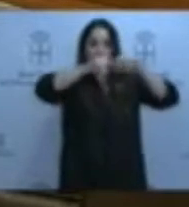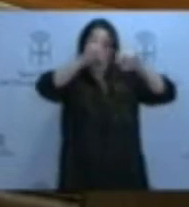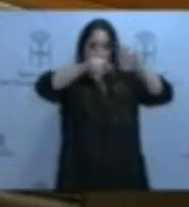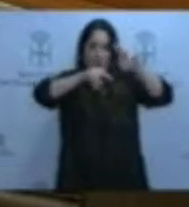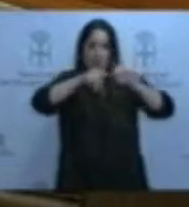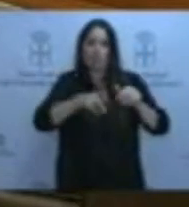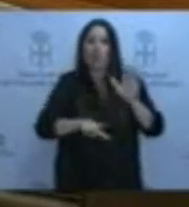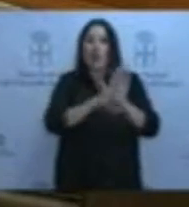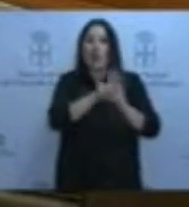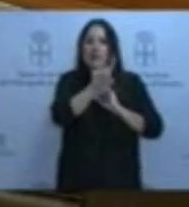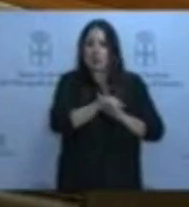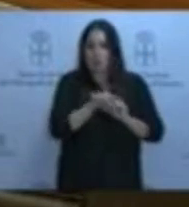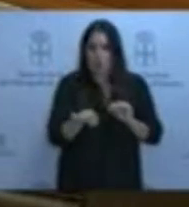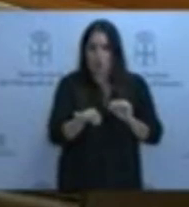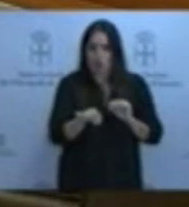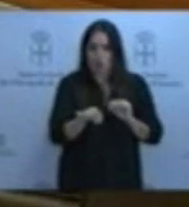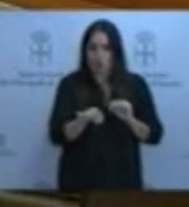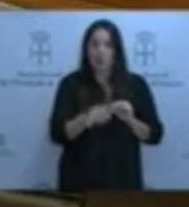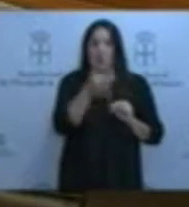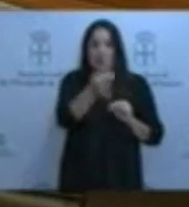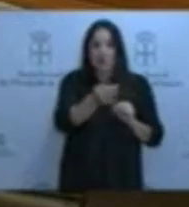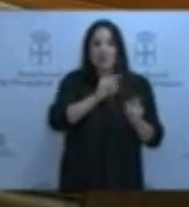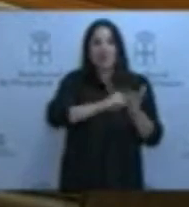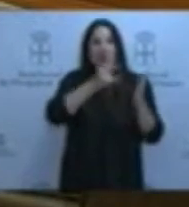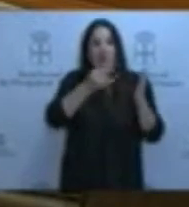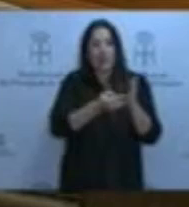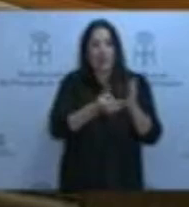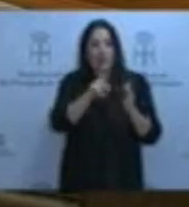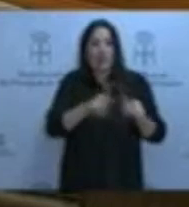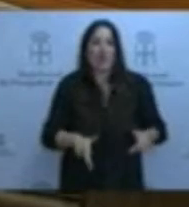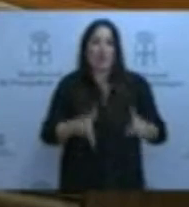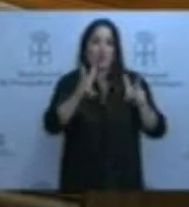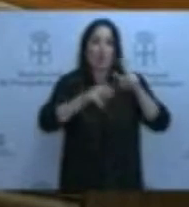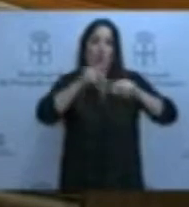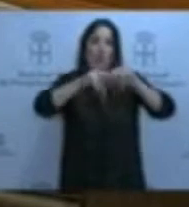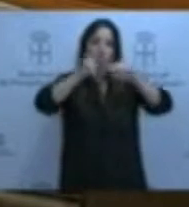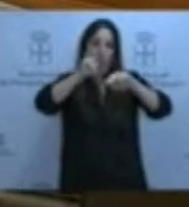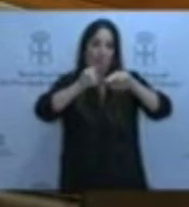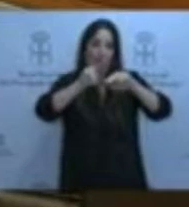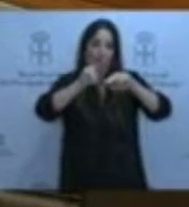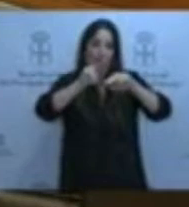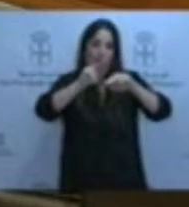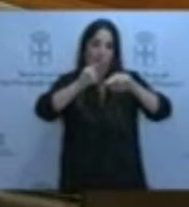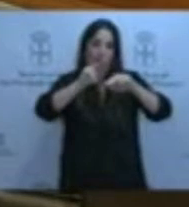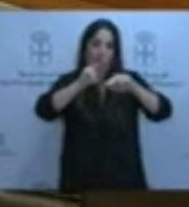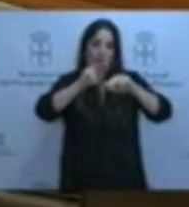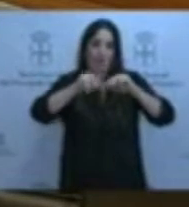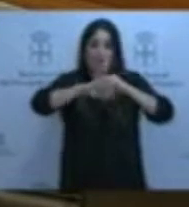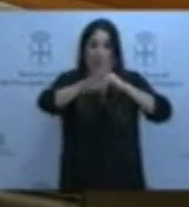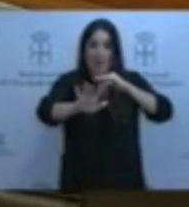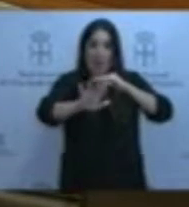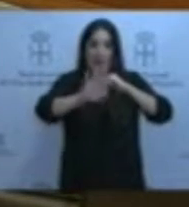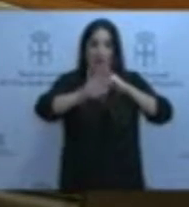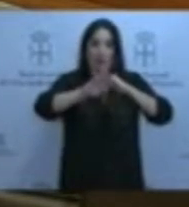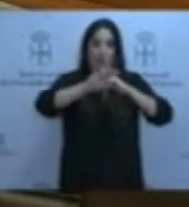si eso llera legal? ¿Por qué se planificó y autorizó una obra dentro del propio mar, sabiendo las